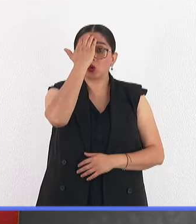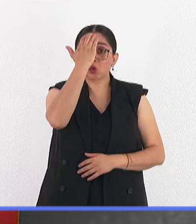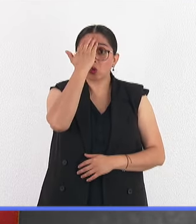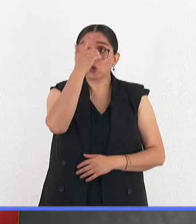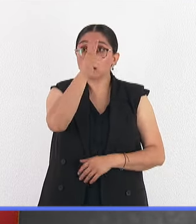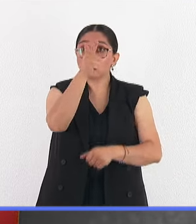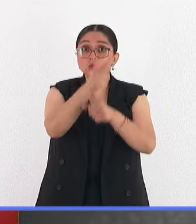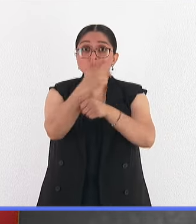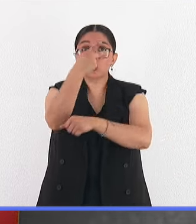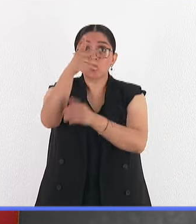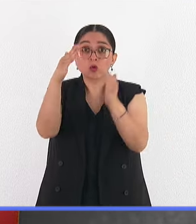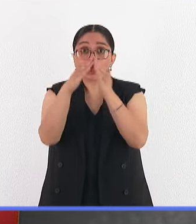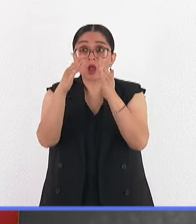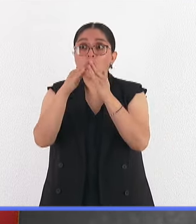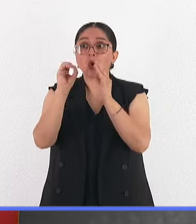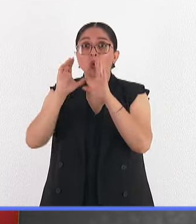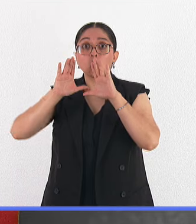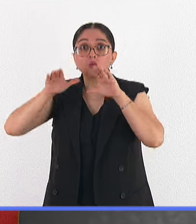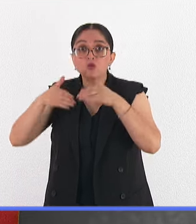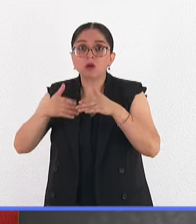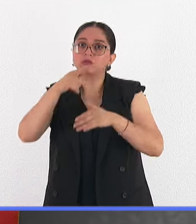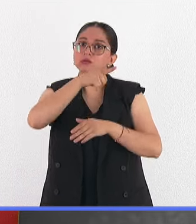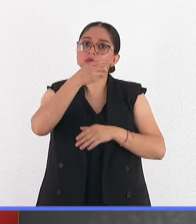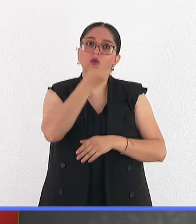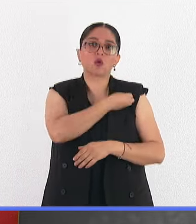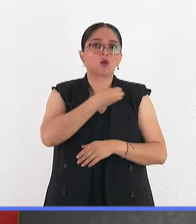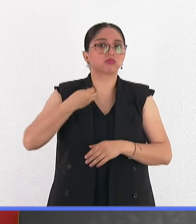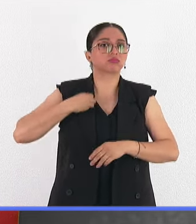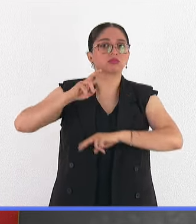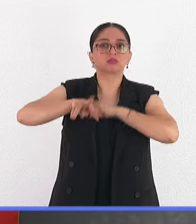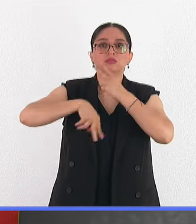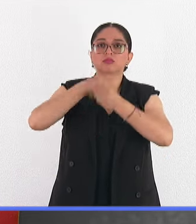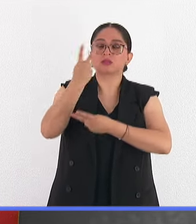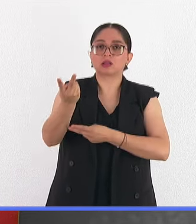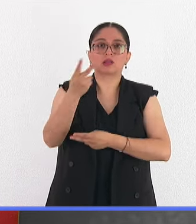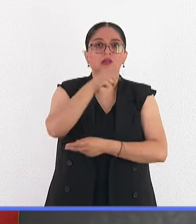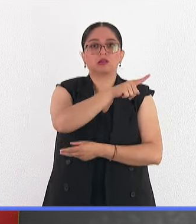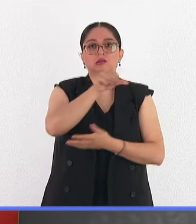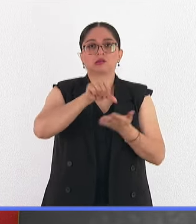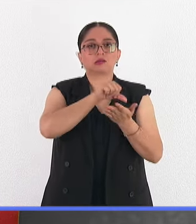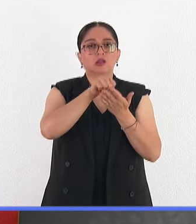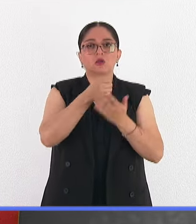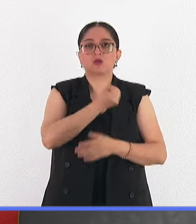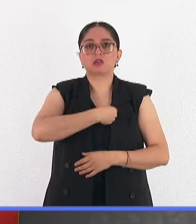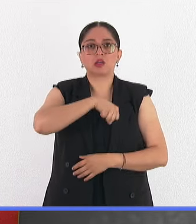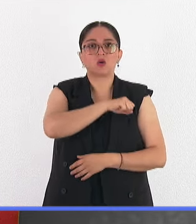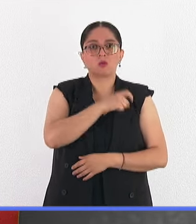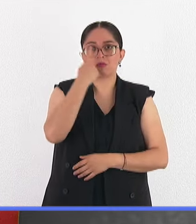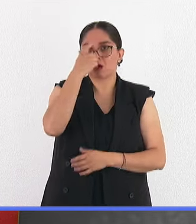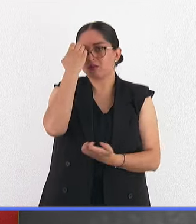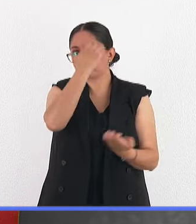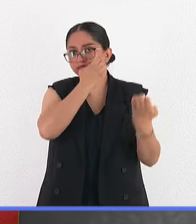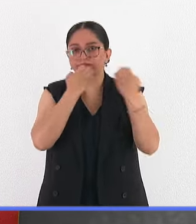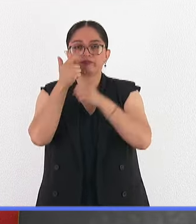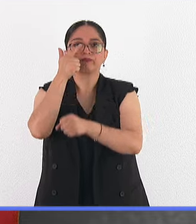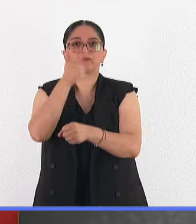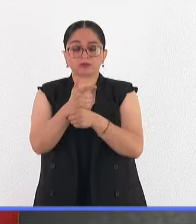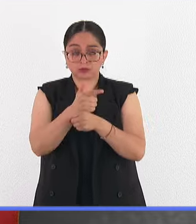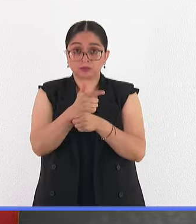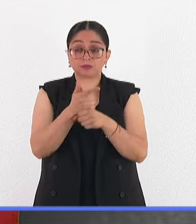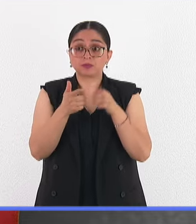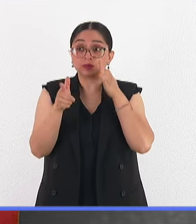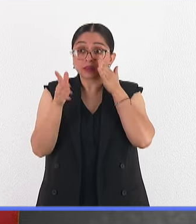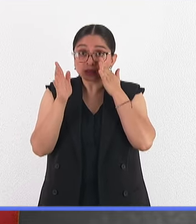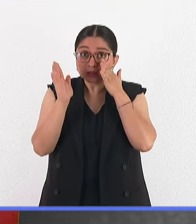casa o en su comunidad, tiene que acudir al centro de salud para que le hagan diagnóstico. Una vez que el diagnóstico se dé,